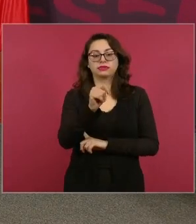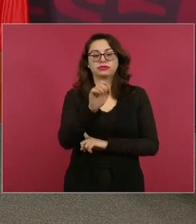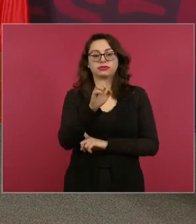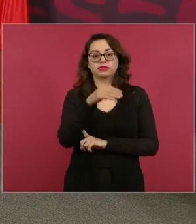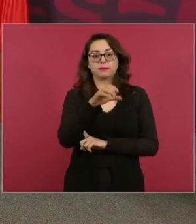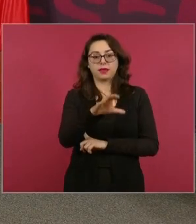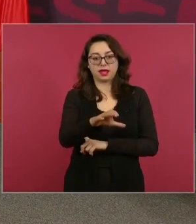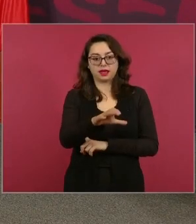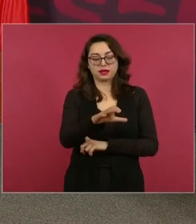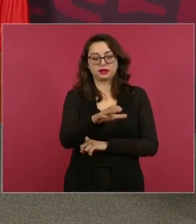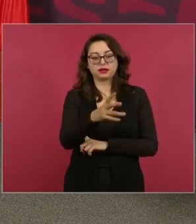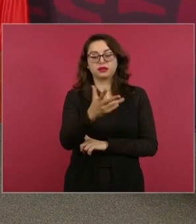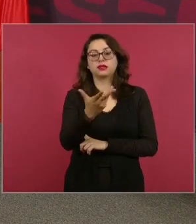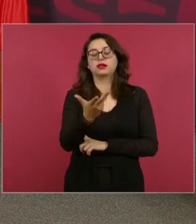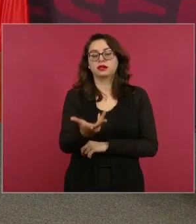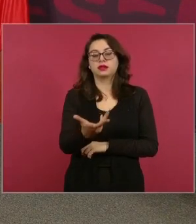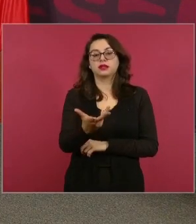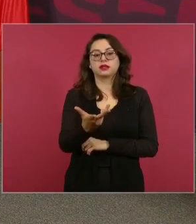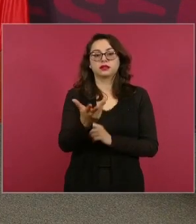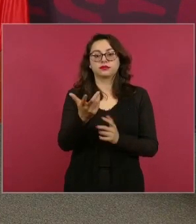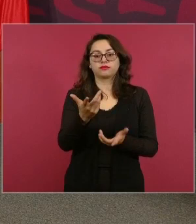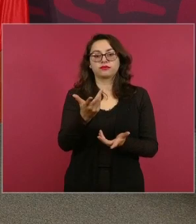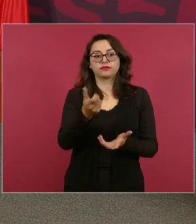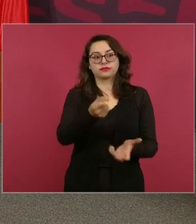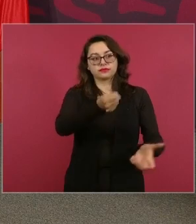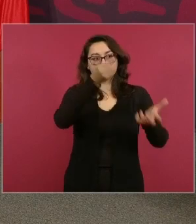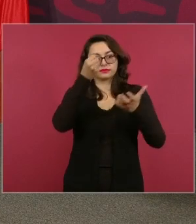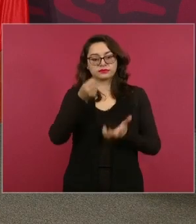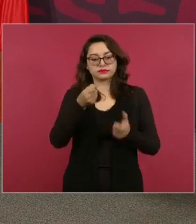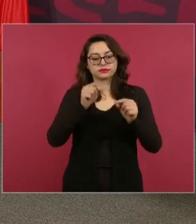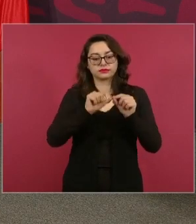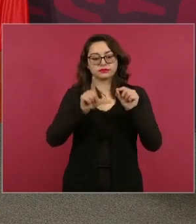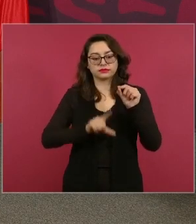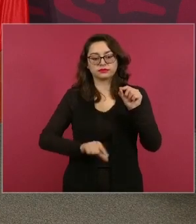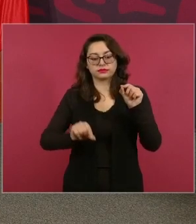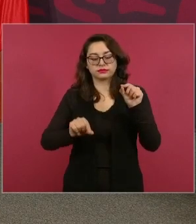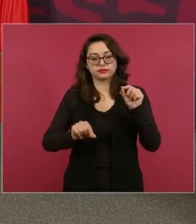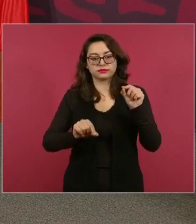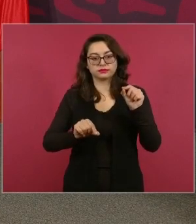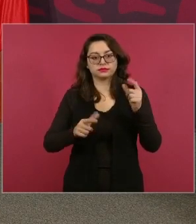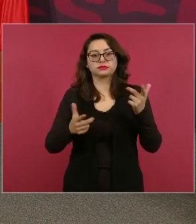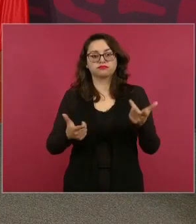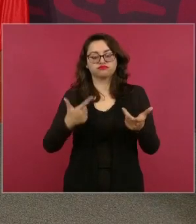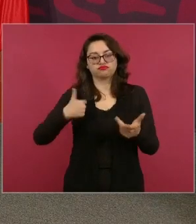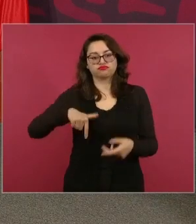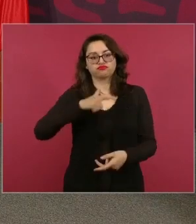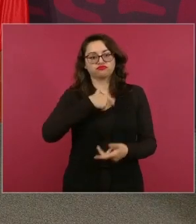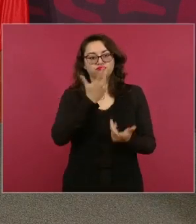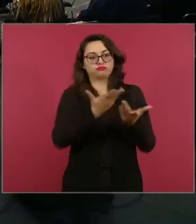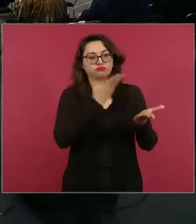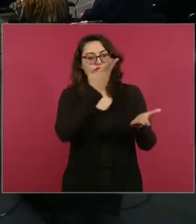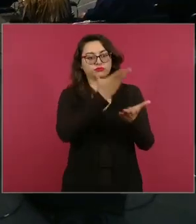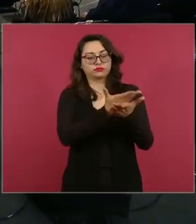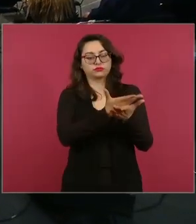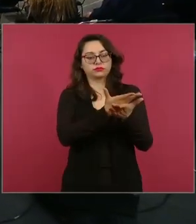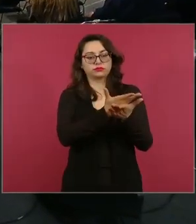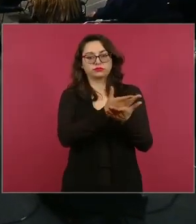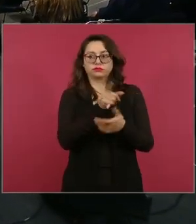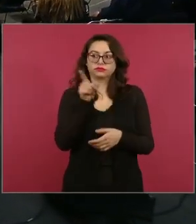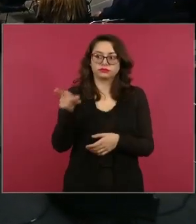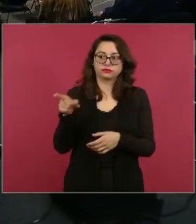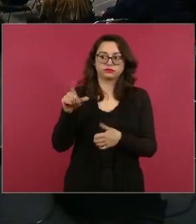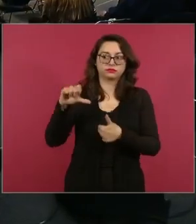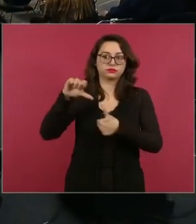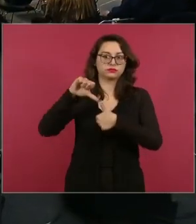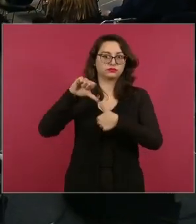para México y también lo que estamos proponiendo de